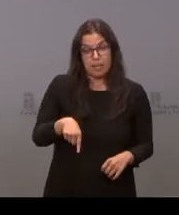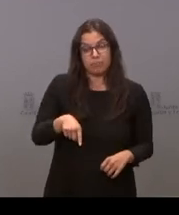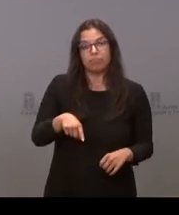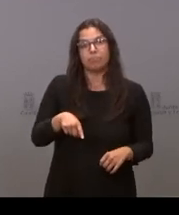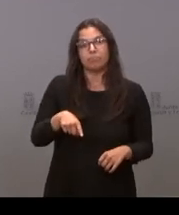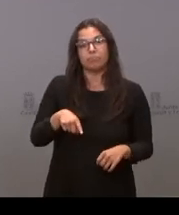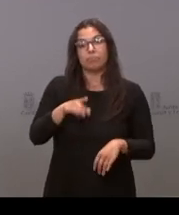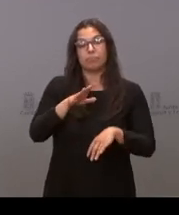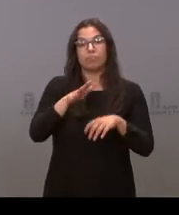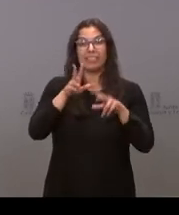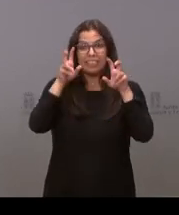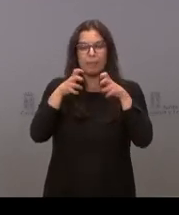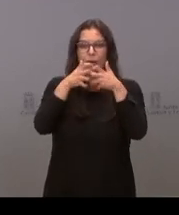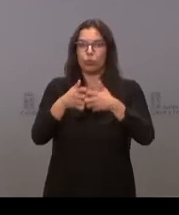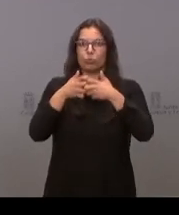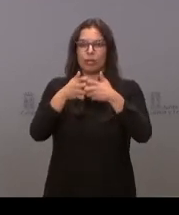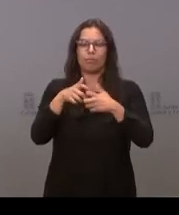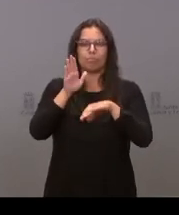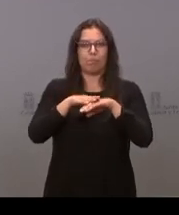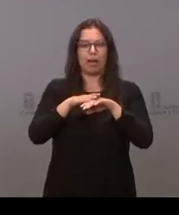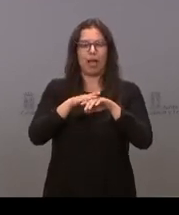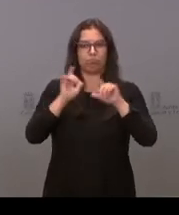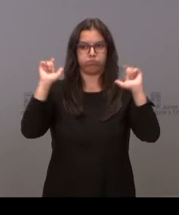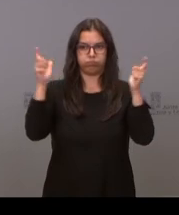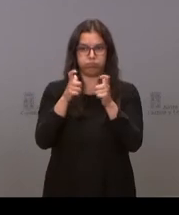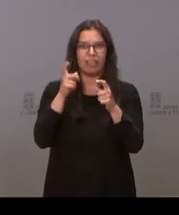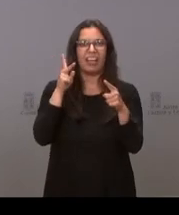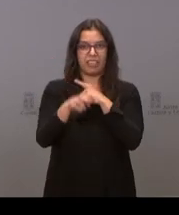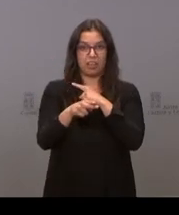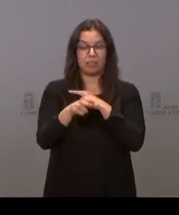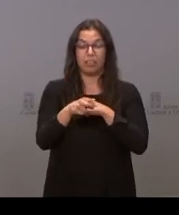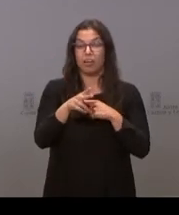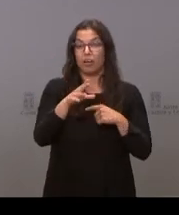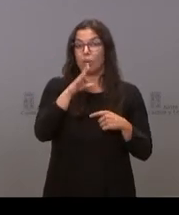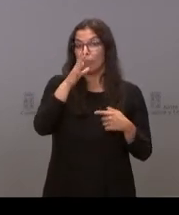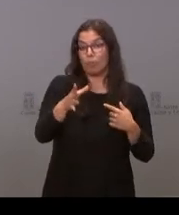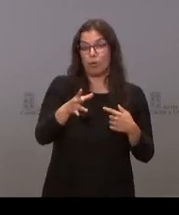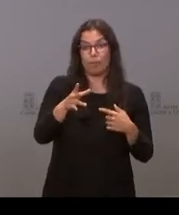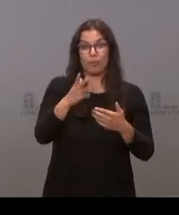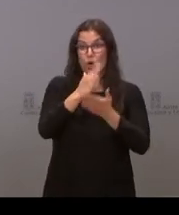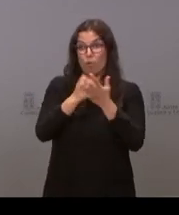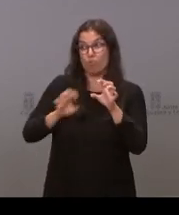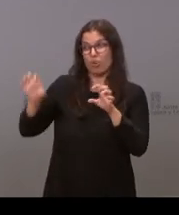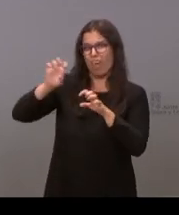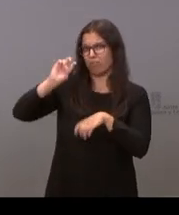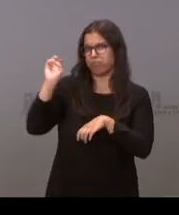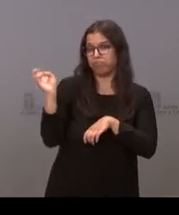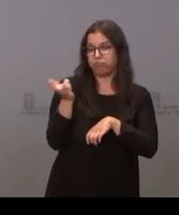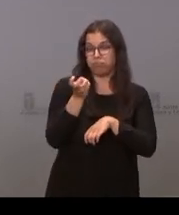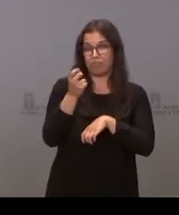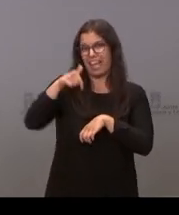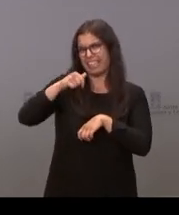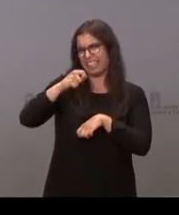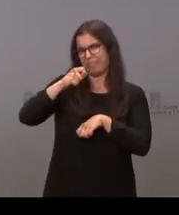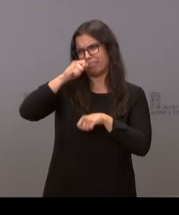lucha contra la despoblación. Yo creo que, hay una comunidad autónoma en la que la despoblación, desde hace décadas, por